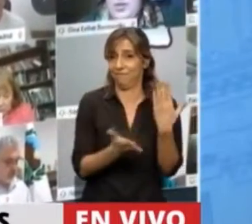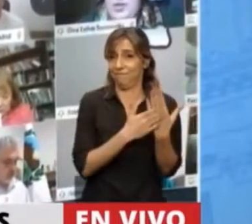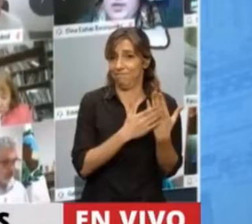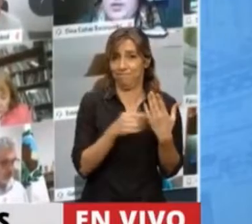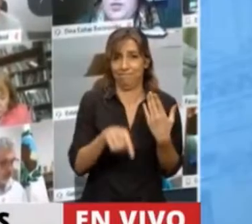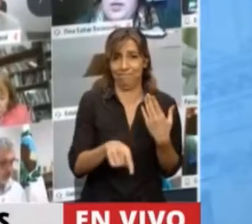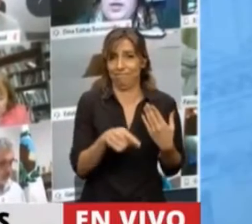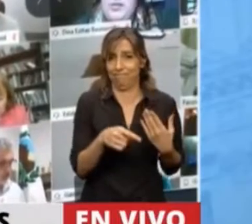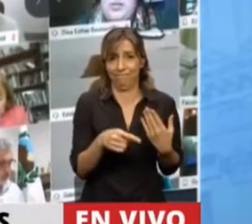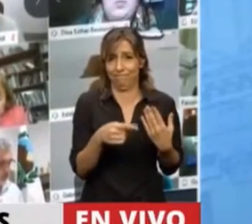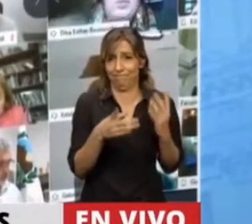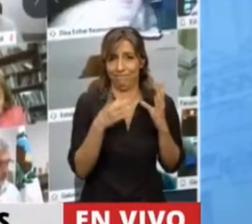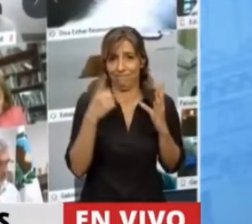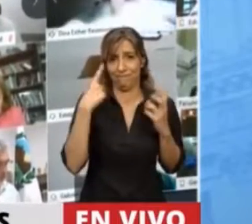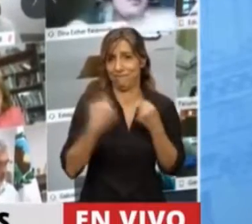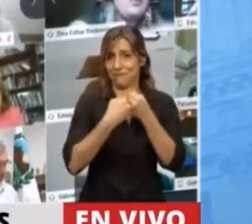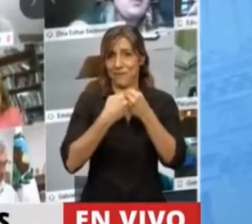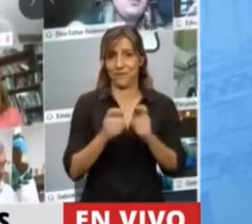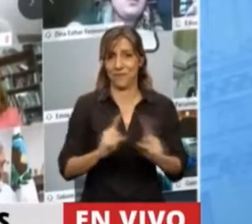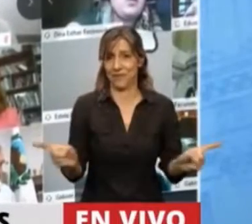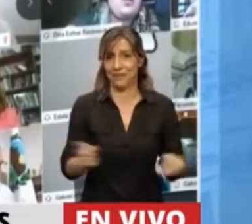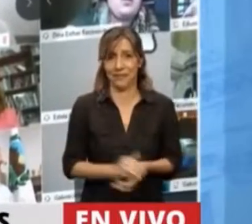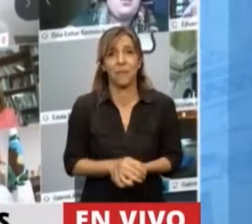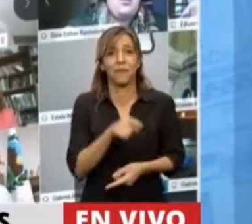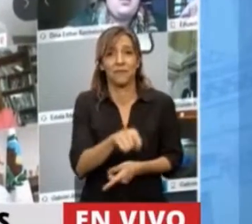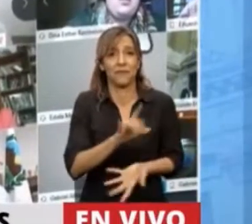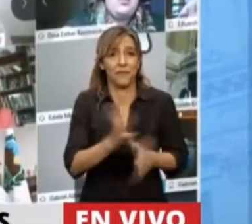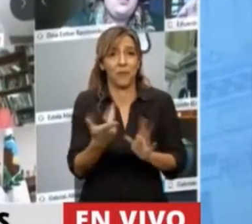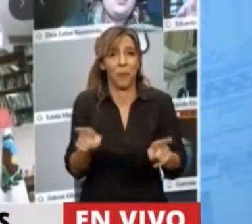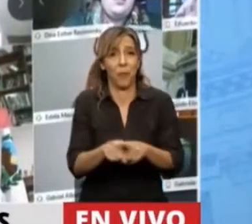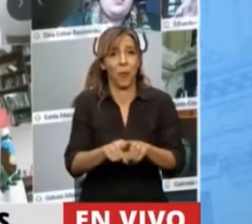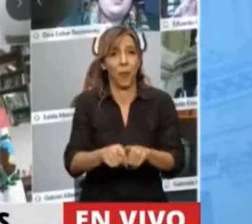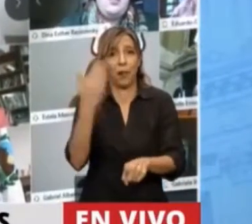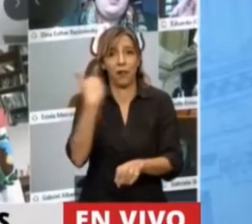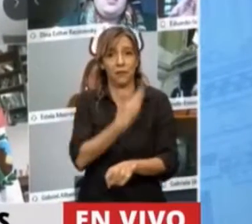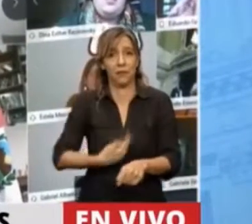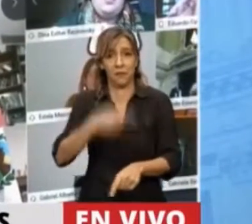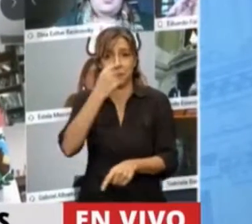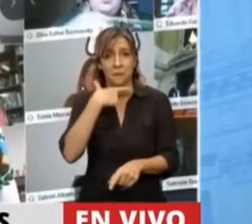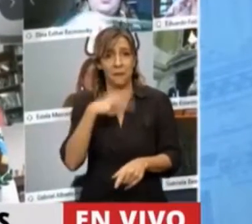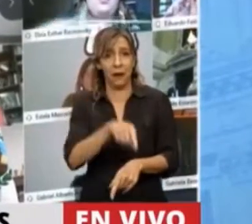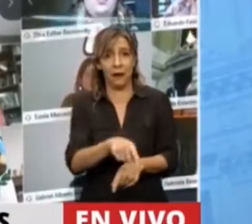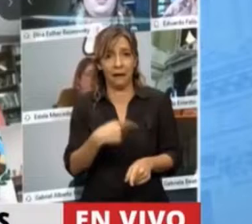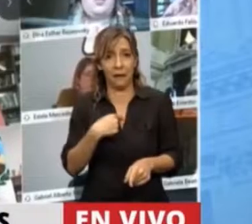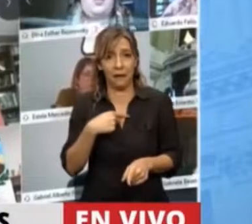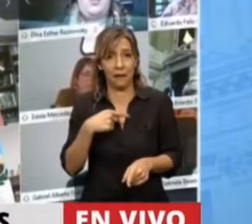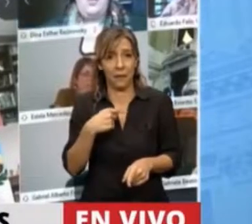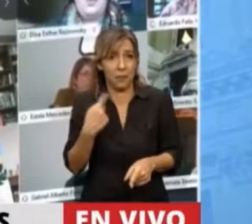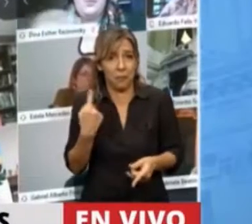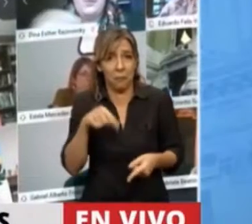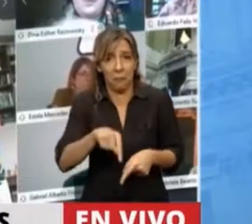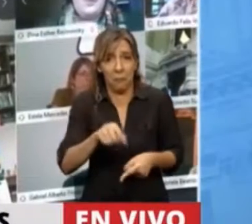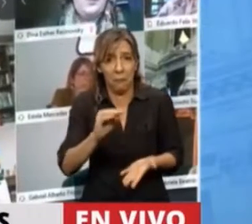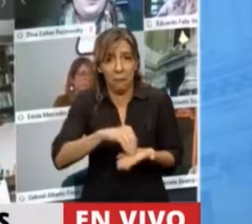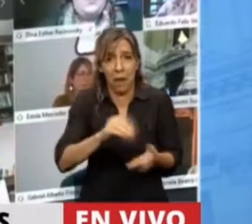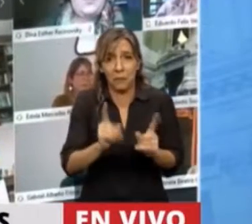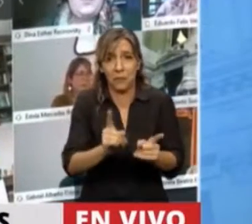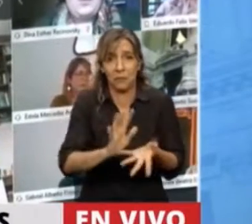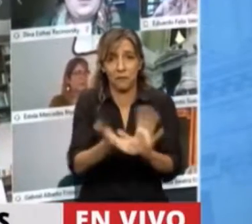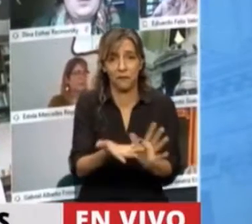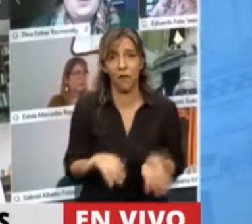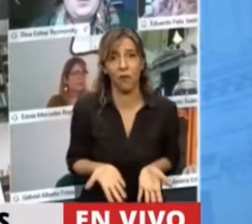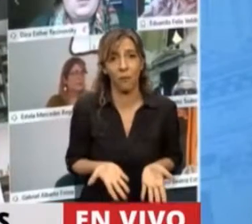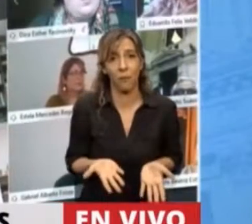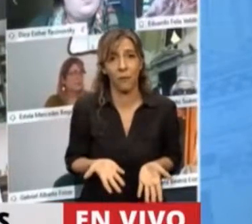un presupuesto que consolida el ajuste macrista y por otro lado avala las políticas de estos últimos